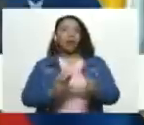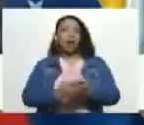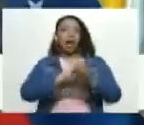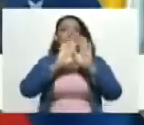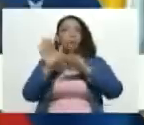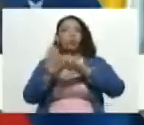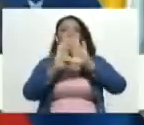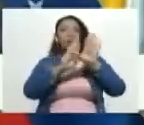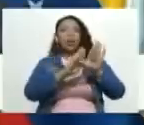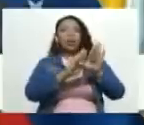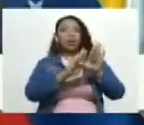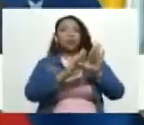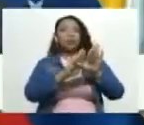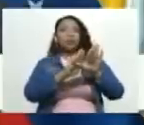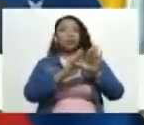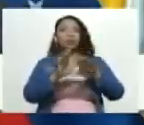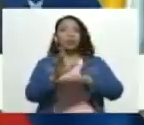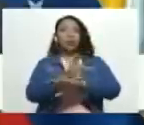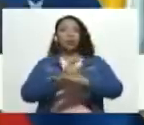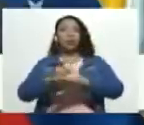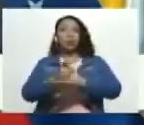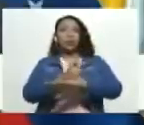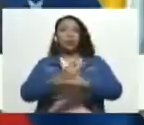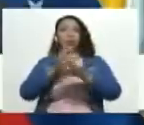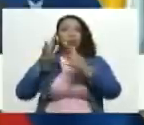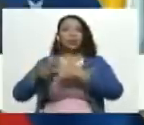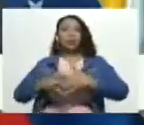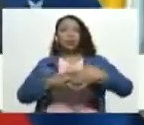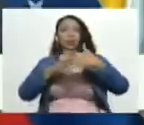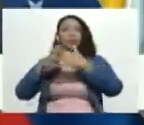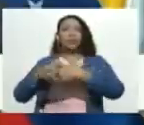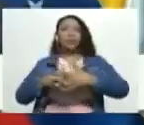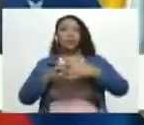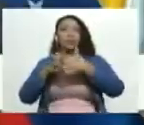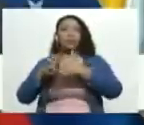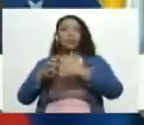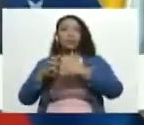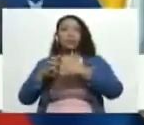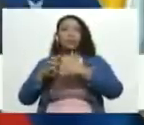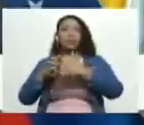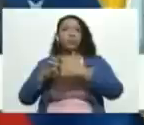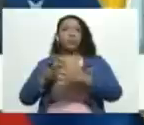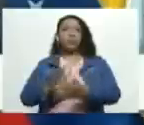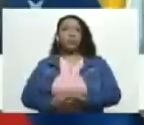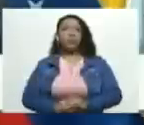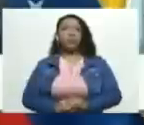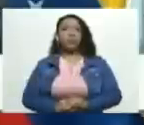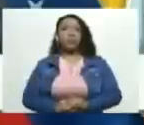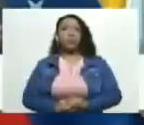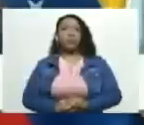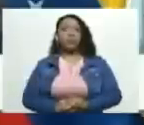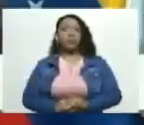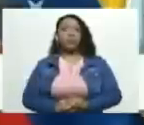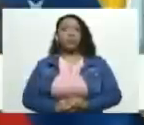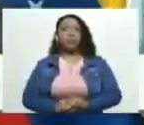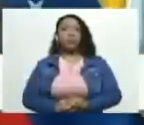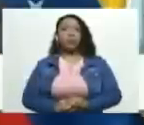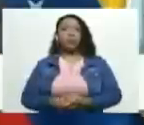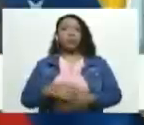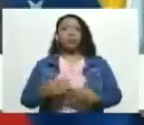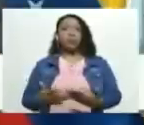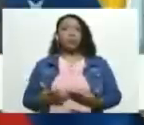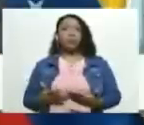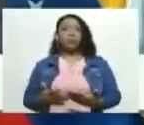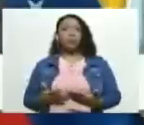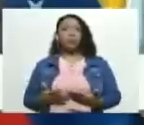el gobierno estadounidense, y ejecutadas con la colaboración de otros gobiernos que se sumaron